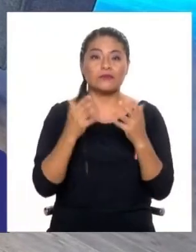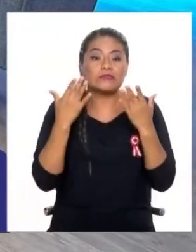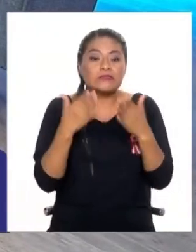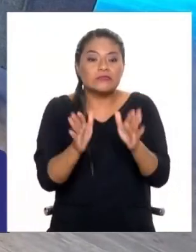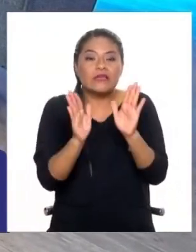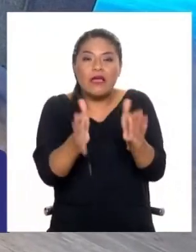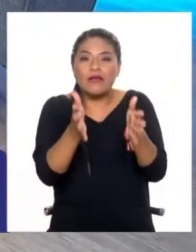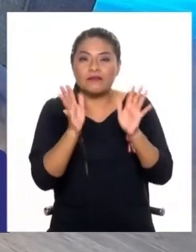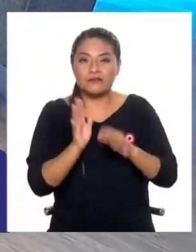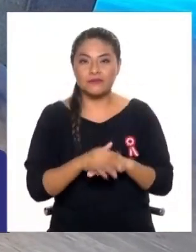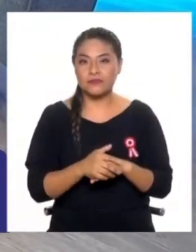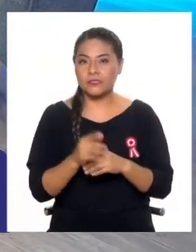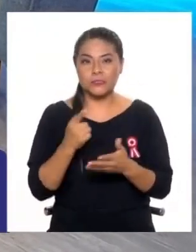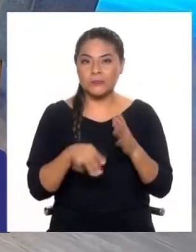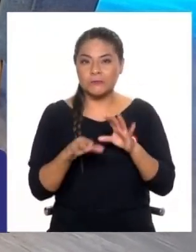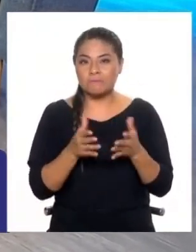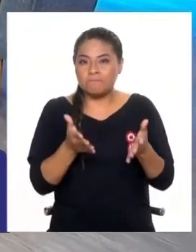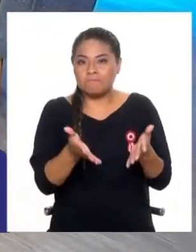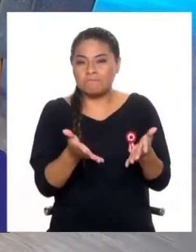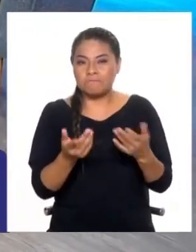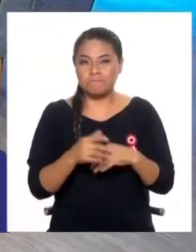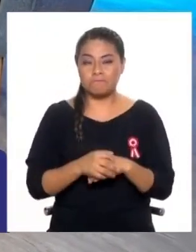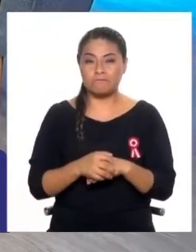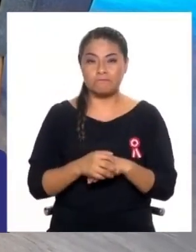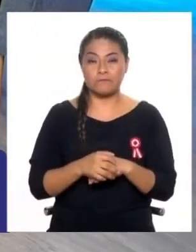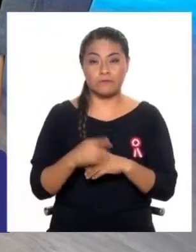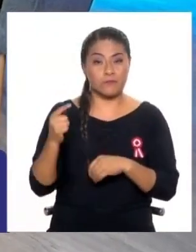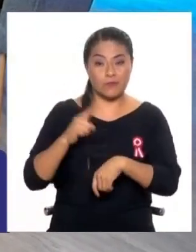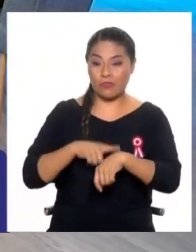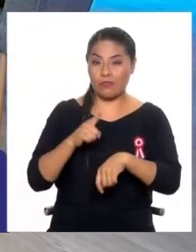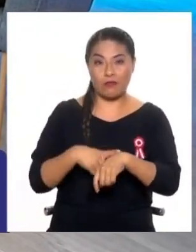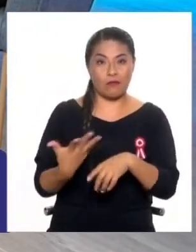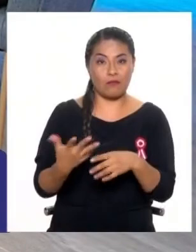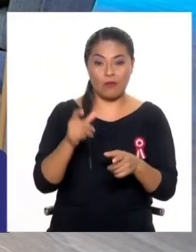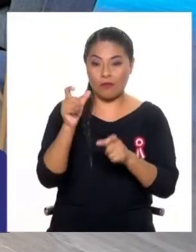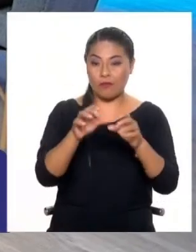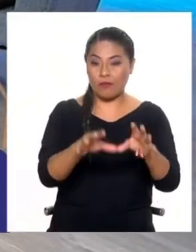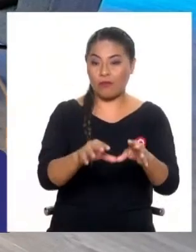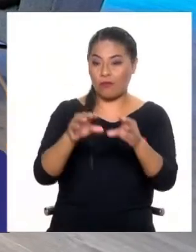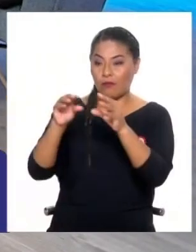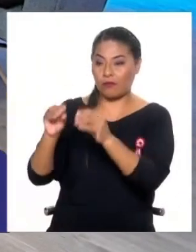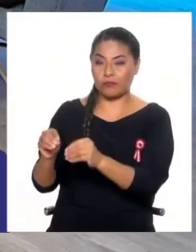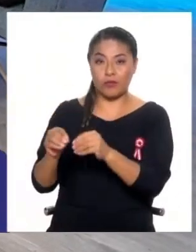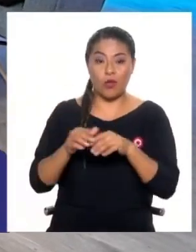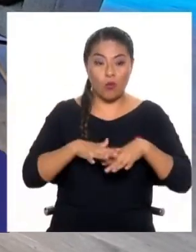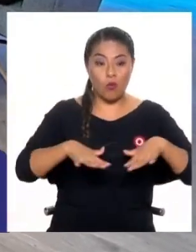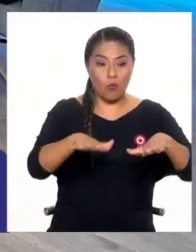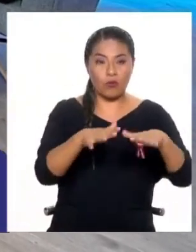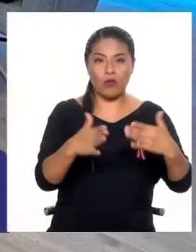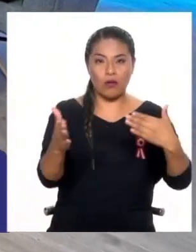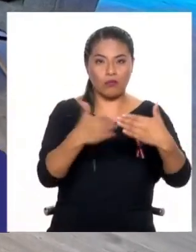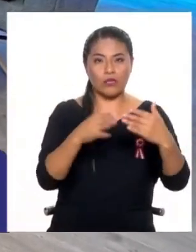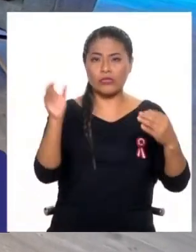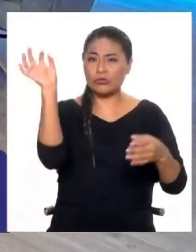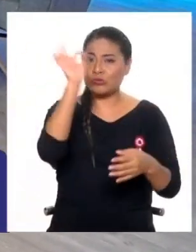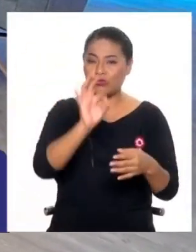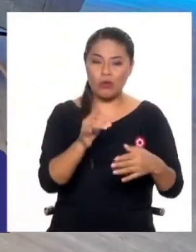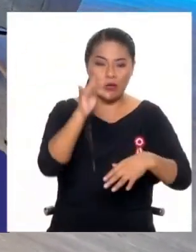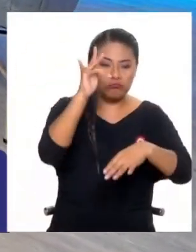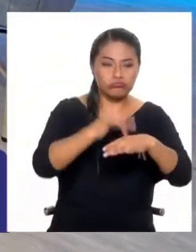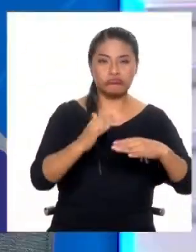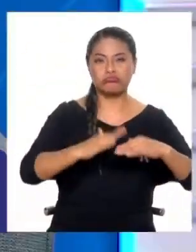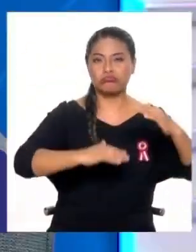cuando esa situación se da, ¿qué pasa? Obviamente tenemos que reubicar a esas personas, pero ese lugar, ¿qué debe hacer? ¿Se clausura? ¿Qué